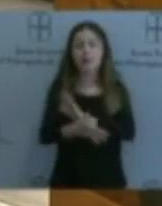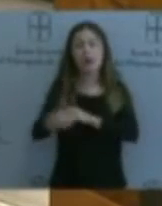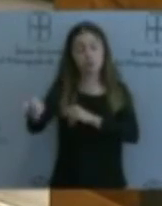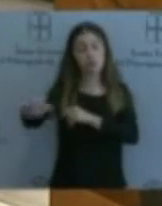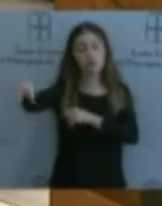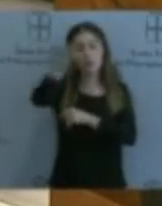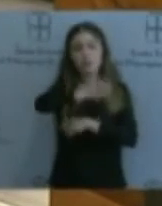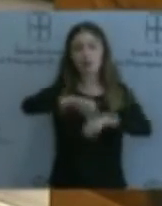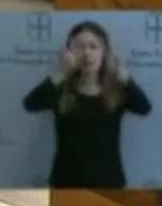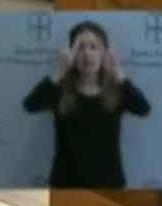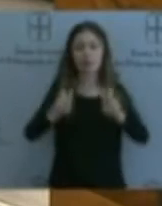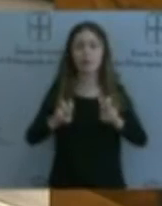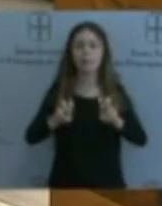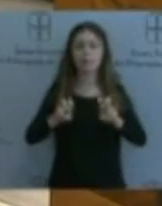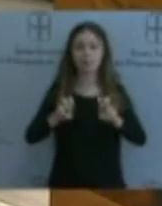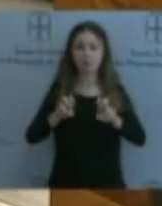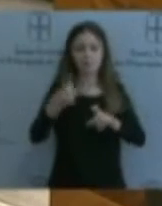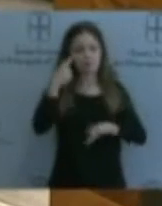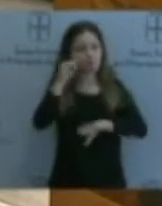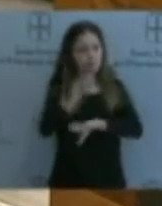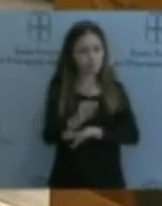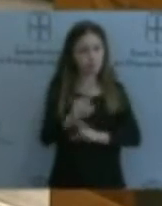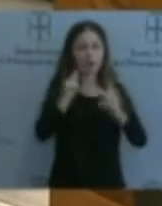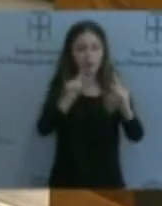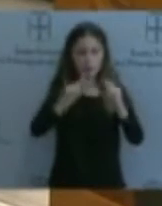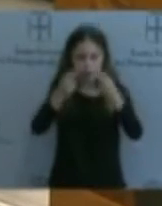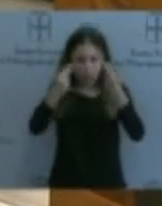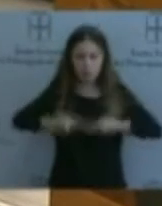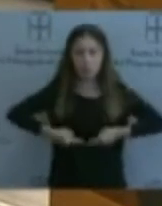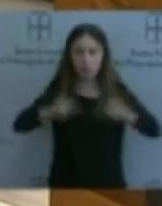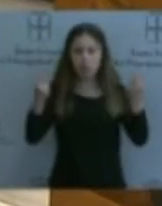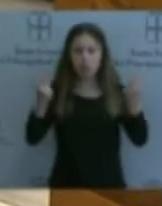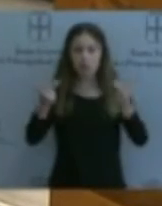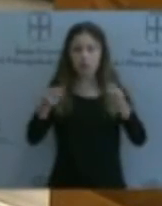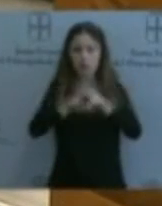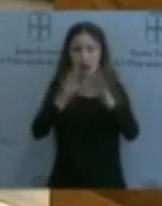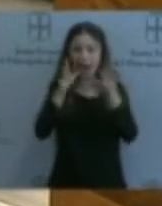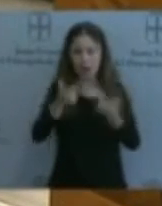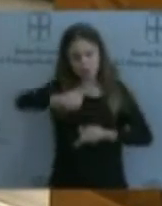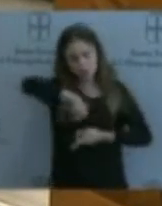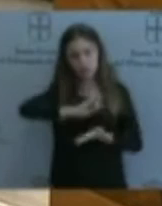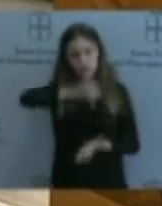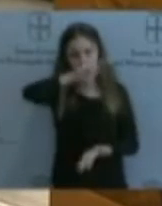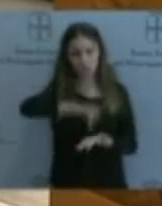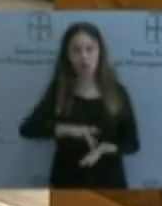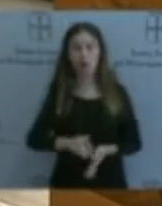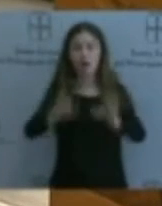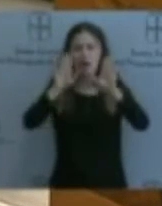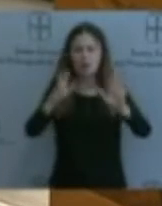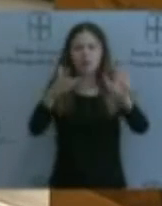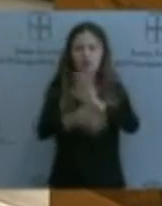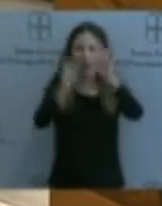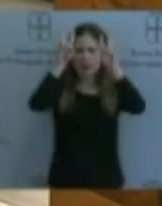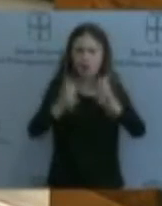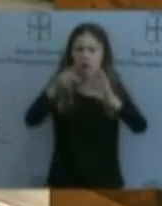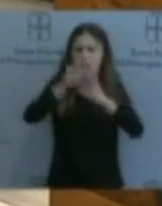cautela en un debate público como el que nos ocupa. Pero entrando en el fondo del asunto, quiero decirle que compartimos la